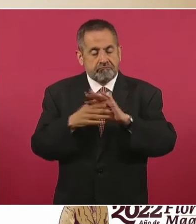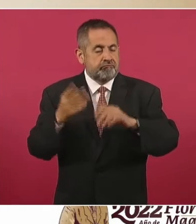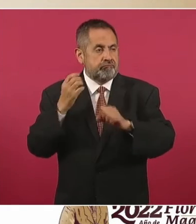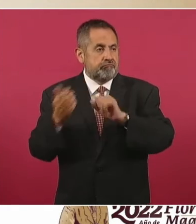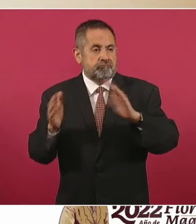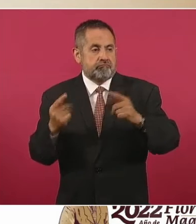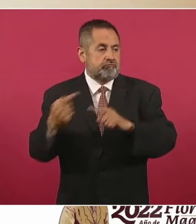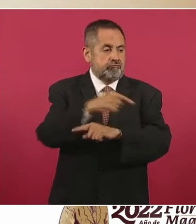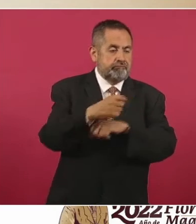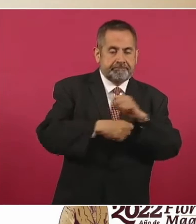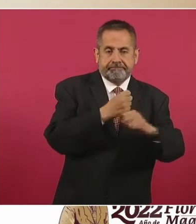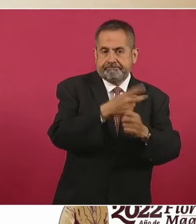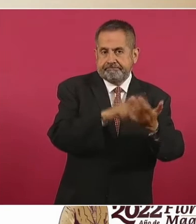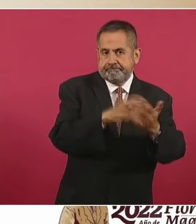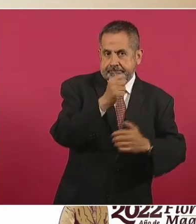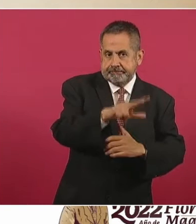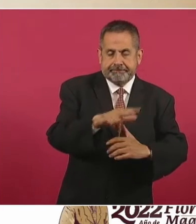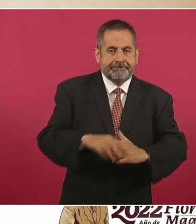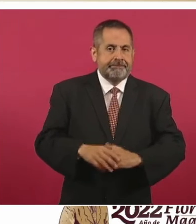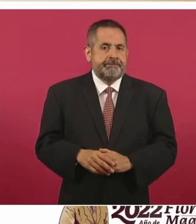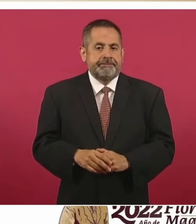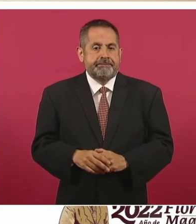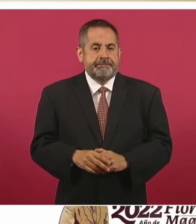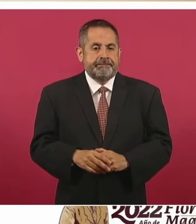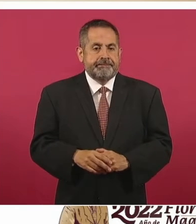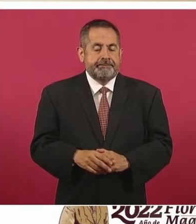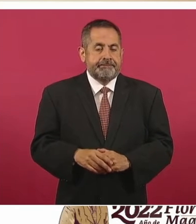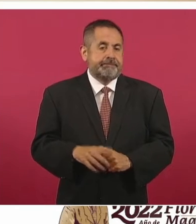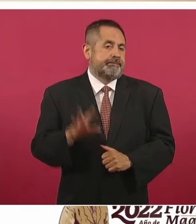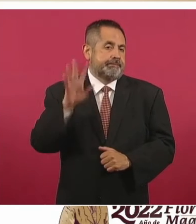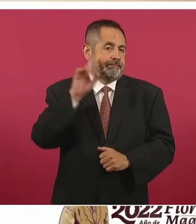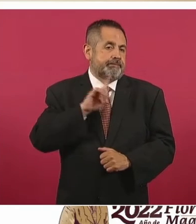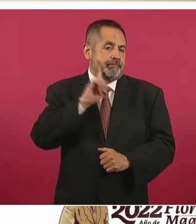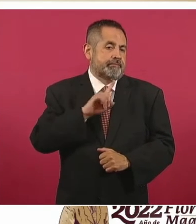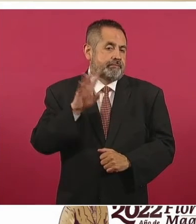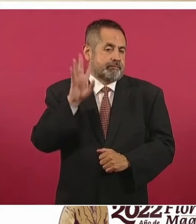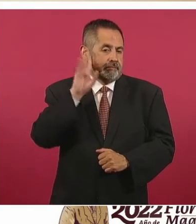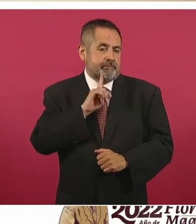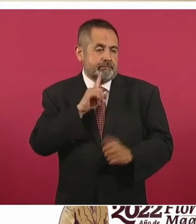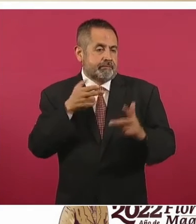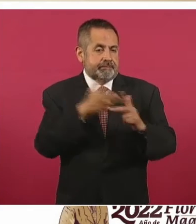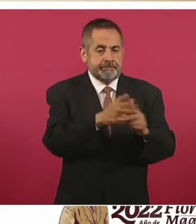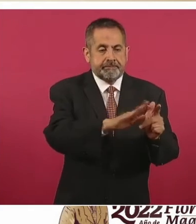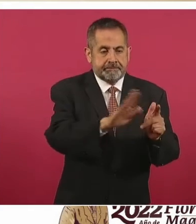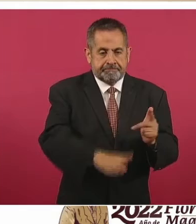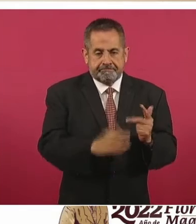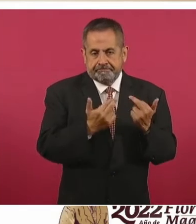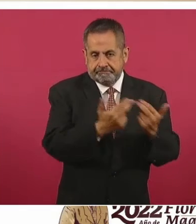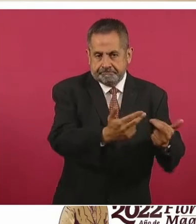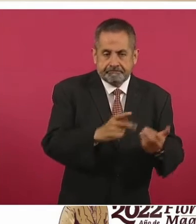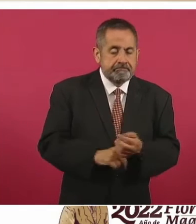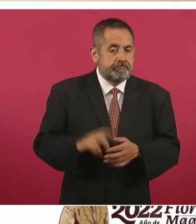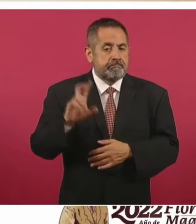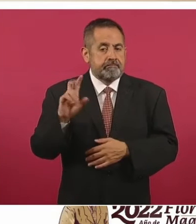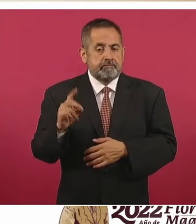dos mil dieciocho. Adelante. El feminicidio también es un delito que bajó treinta y uno